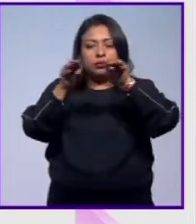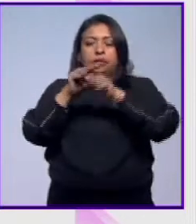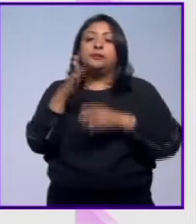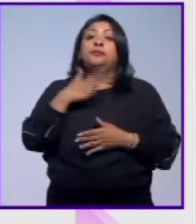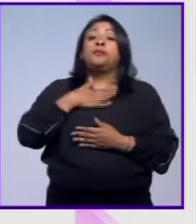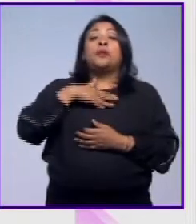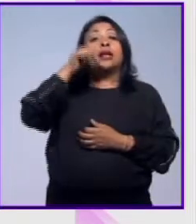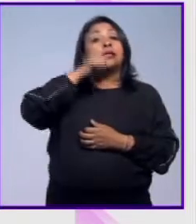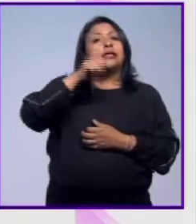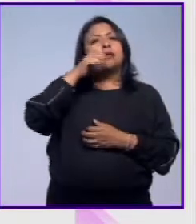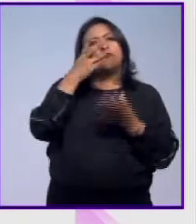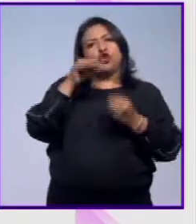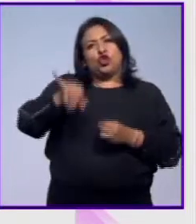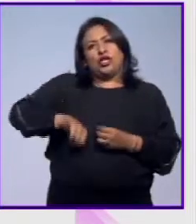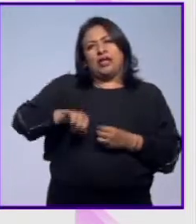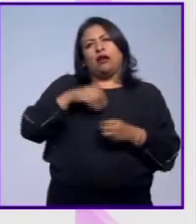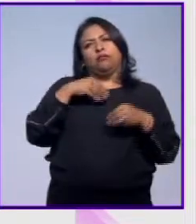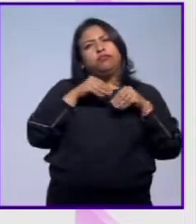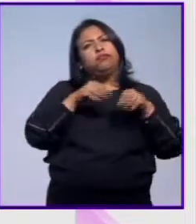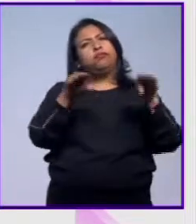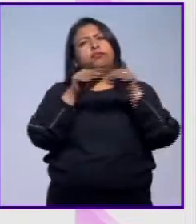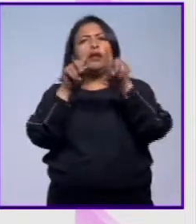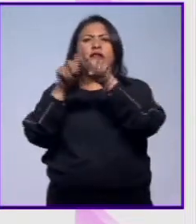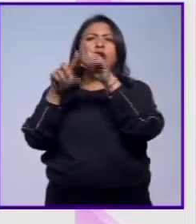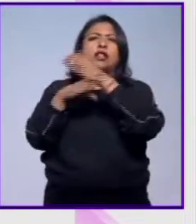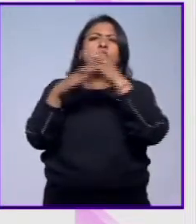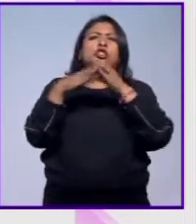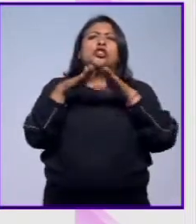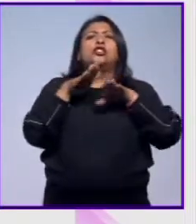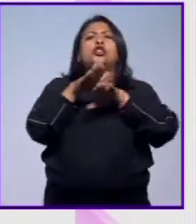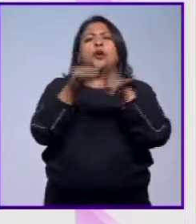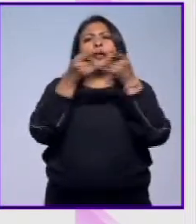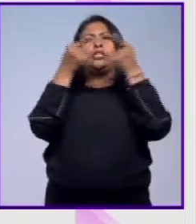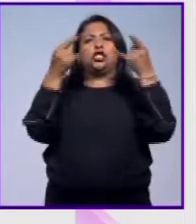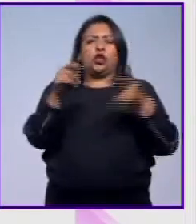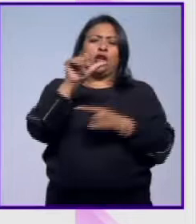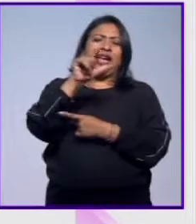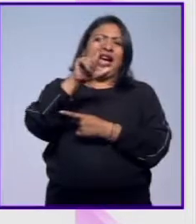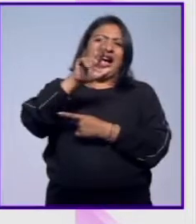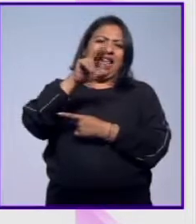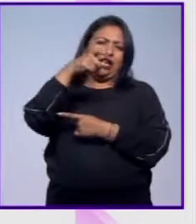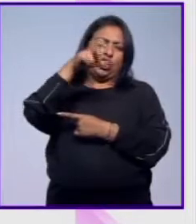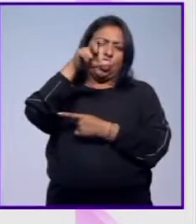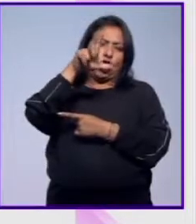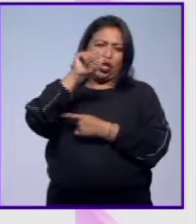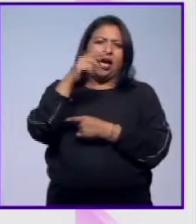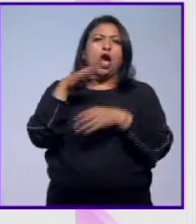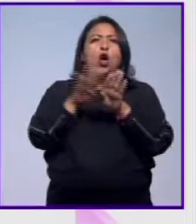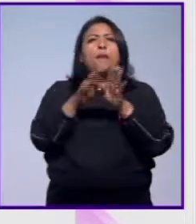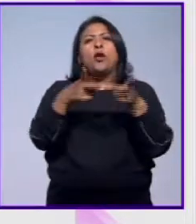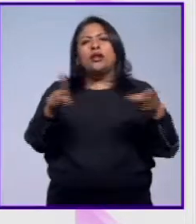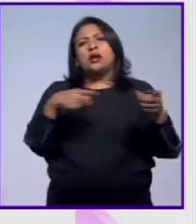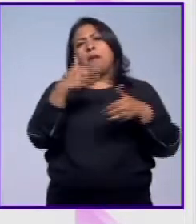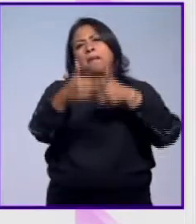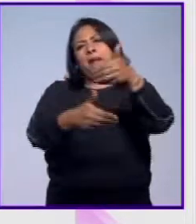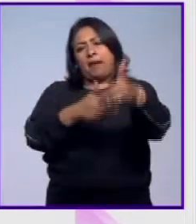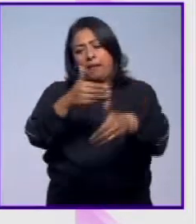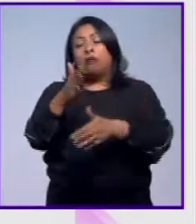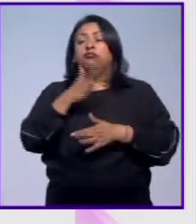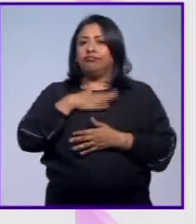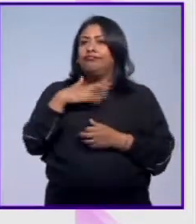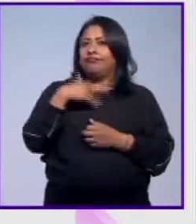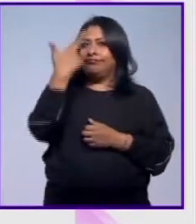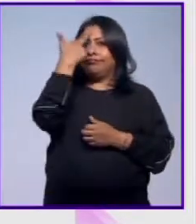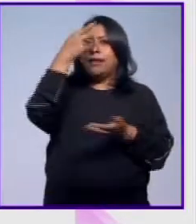interés y he publicado varias cosas sobre la historia de la arqueología, todo el desarrollo de la arqueología y demás. Y dentro de eso yo